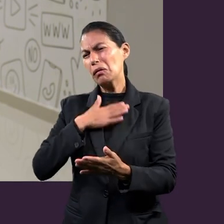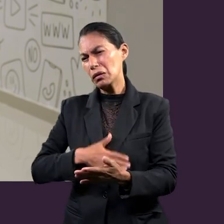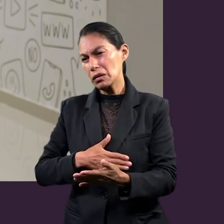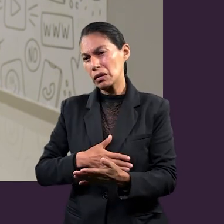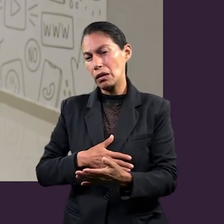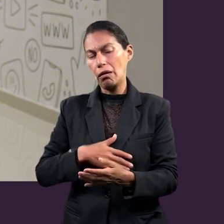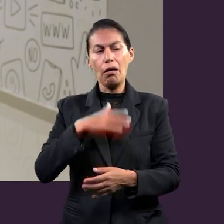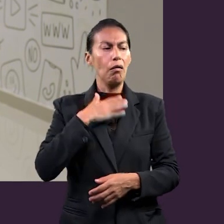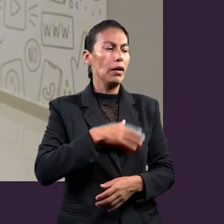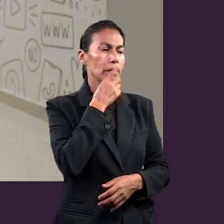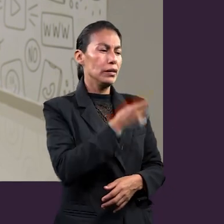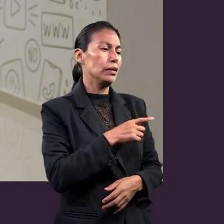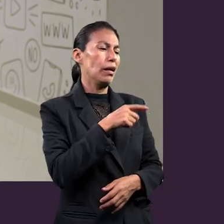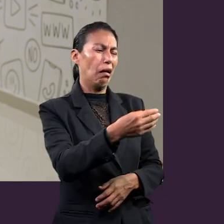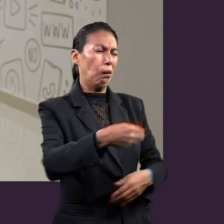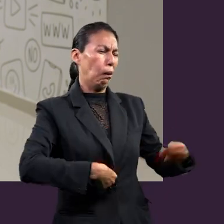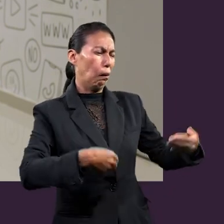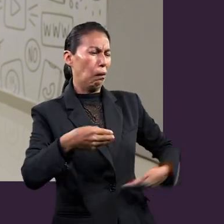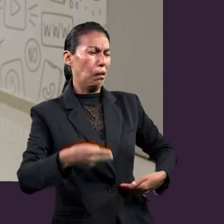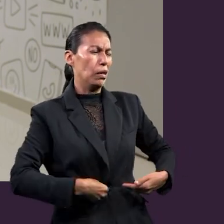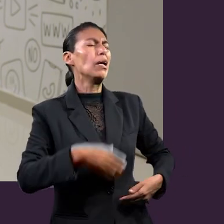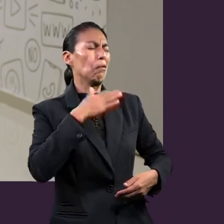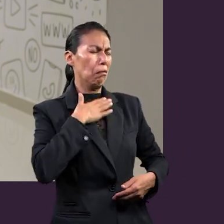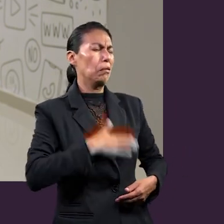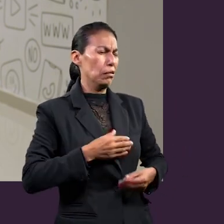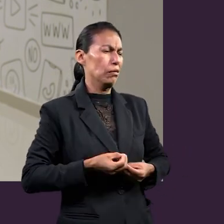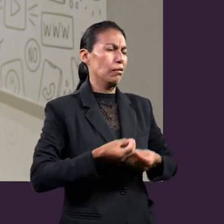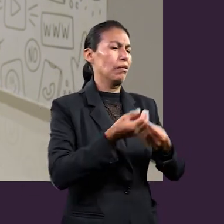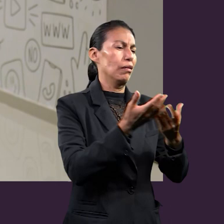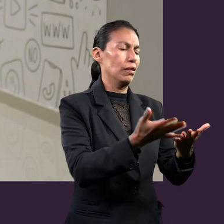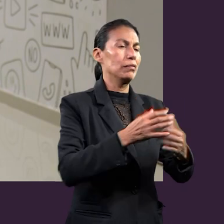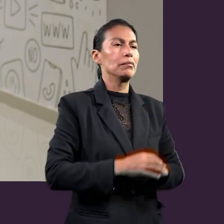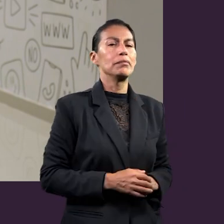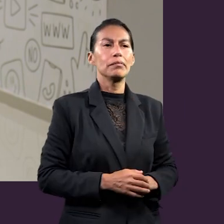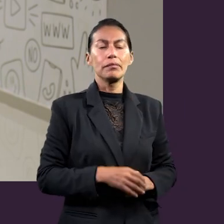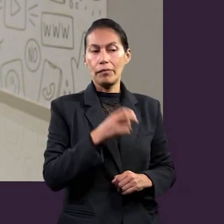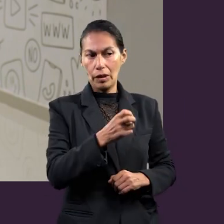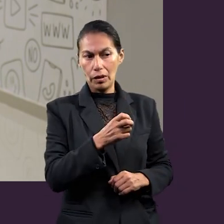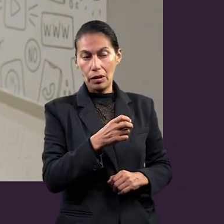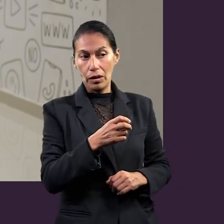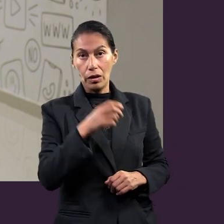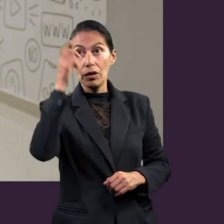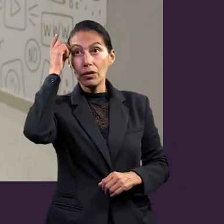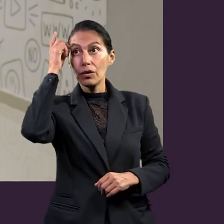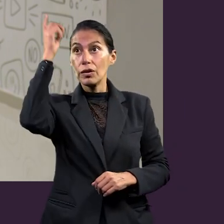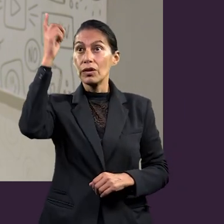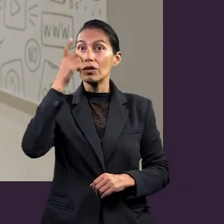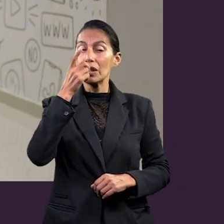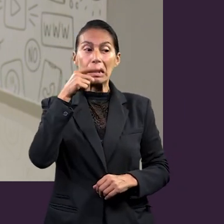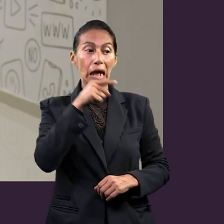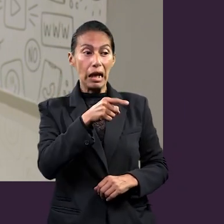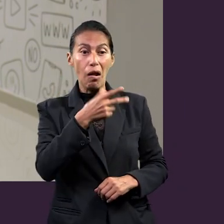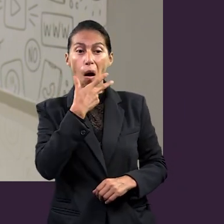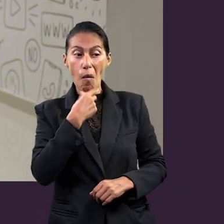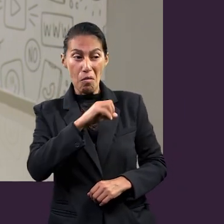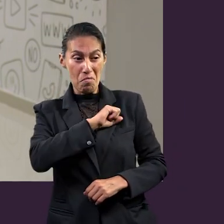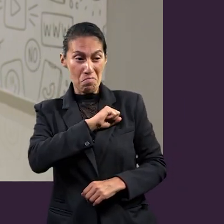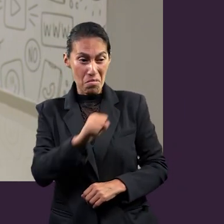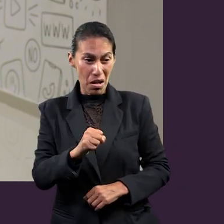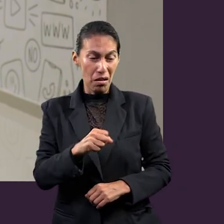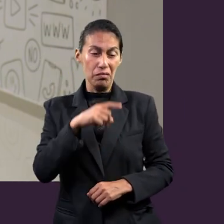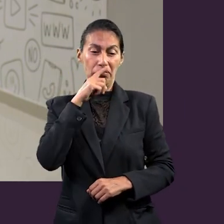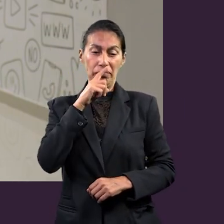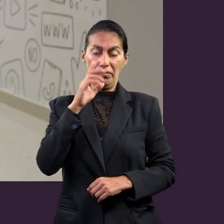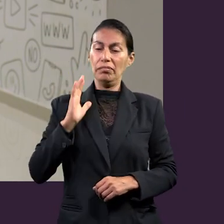justicia, entonces el juez dice, para que me deje de moler a esta mujer, le voy a hacer justicia. Entonces Cristo dice, si este hombre malo,